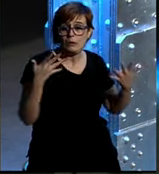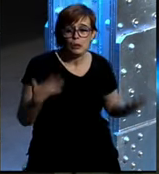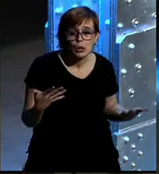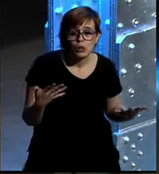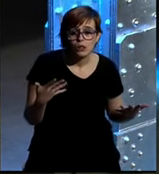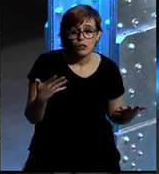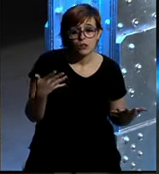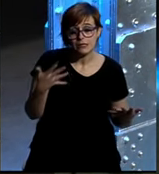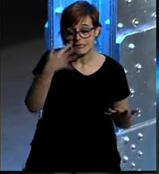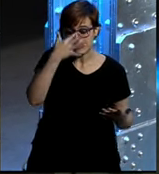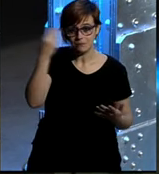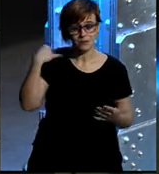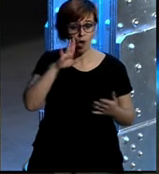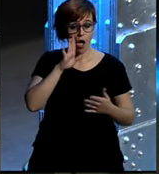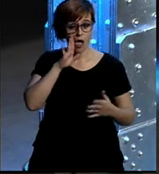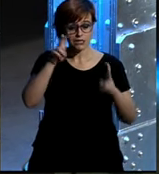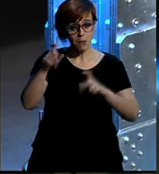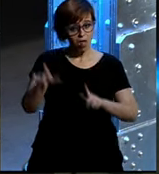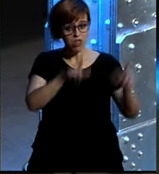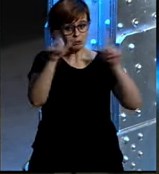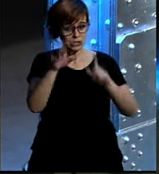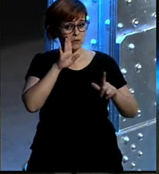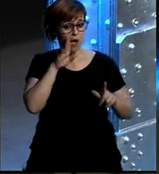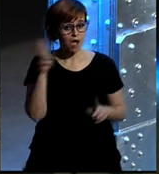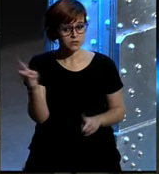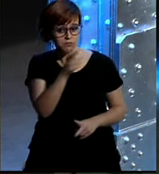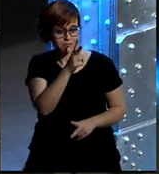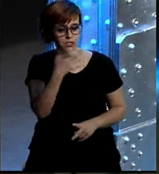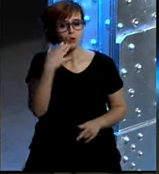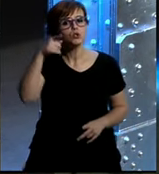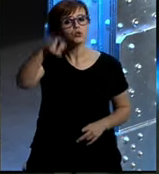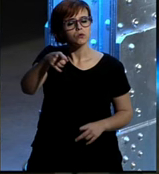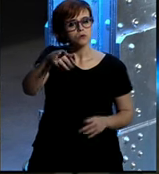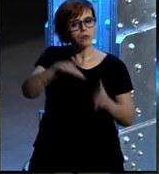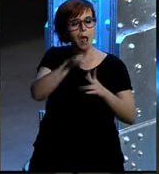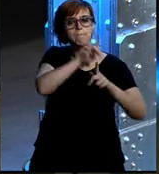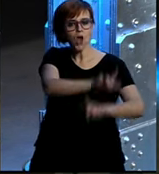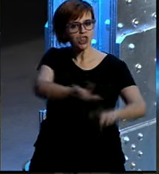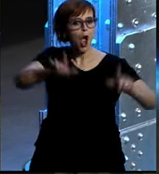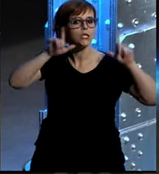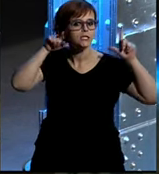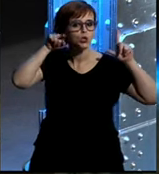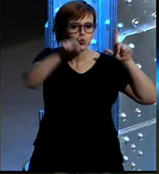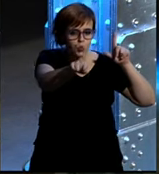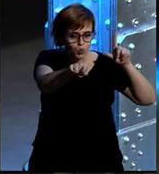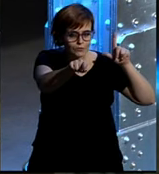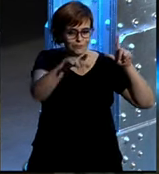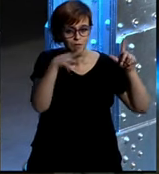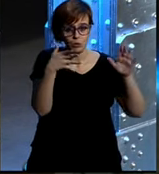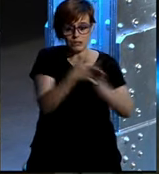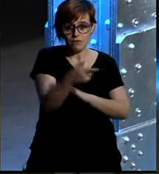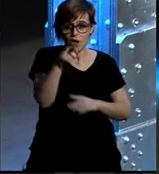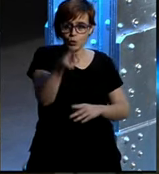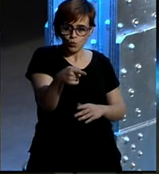de alguna forma como hemos visto en una de las diapositivas anteriores tú eres el protagonista porque tú a día de hoy puedes ser marca en ti mismo